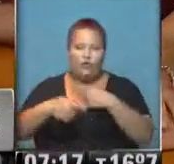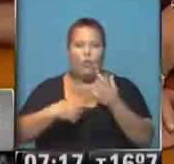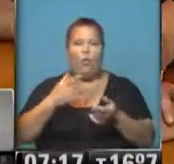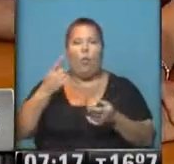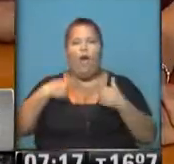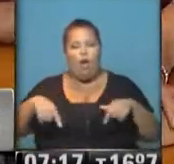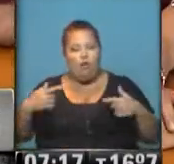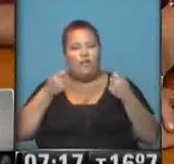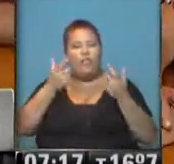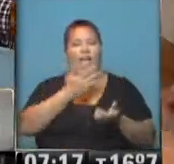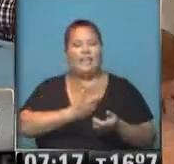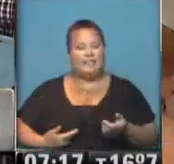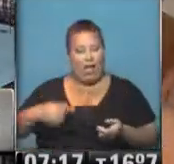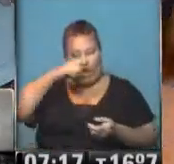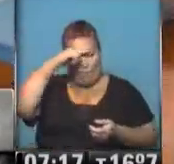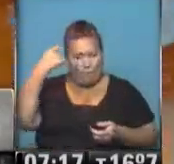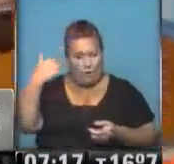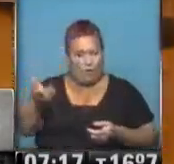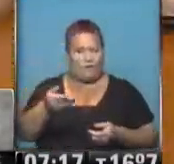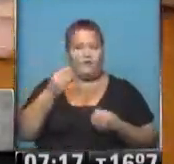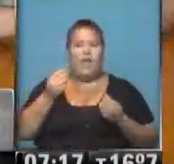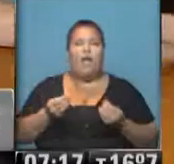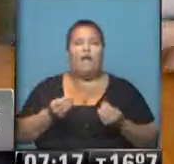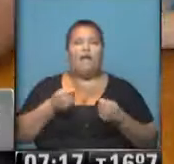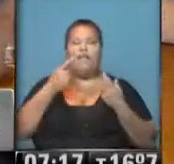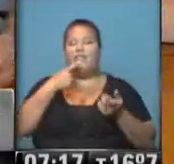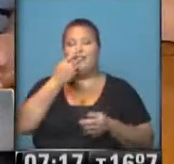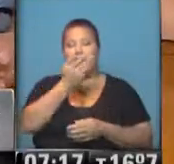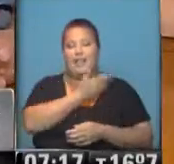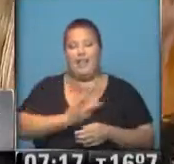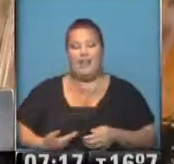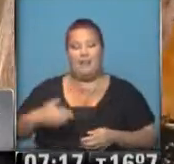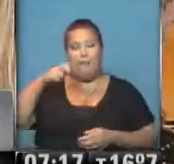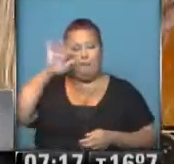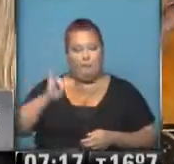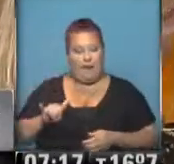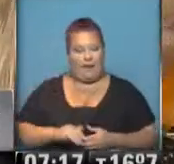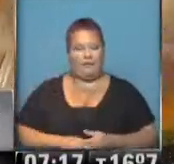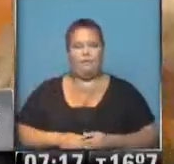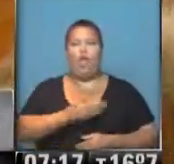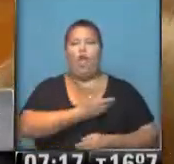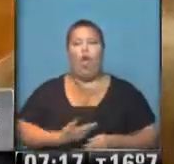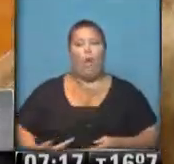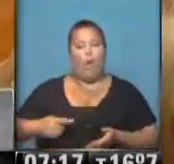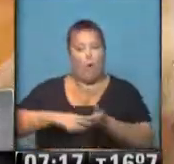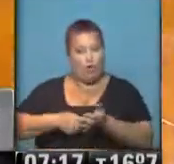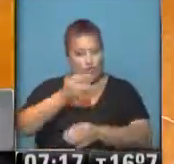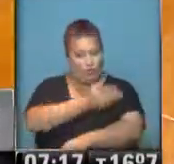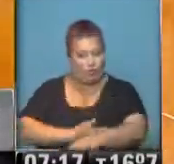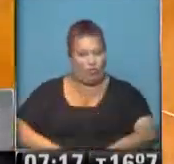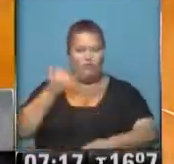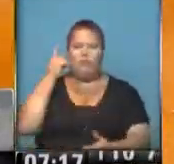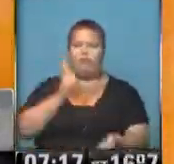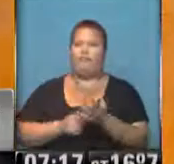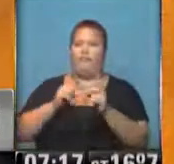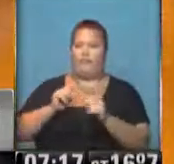los servicios que preste el Estado Provincial de acuerdo a lo que señaló el jefe de Gabinete, Alberto Pérez. El gobernador de Buenos Aires ya puso fecha.